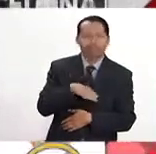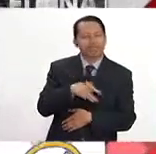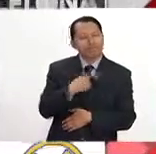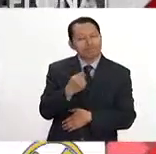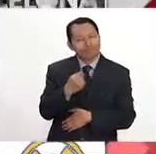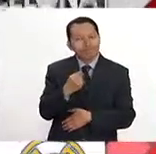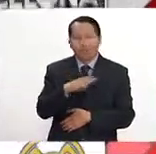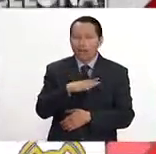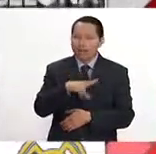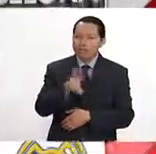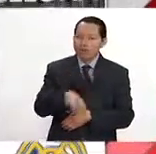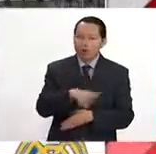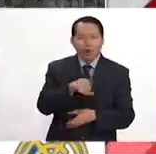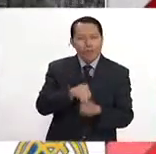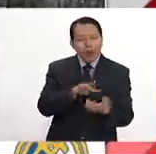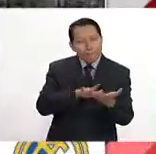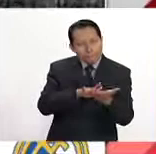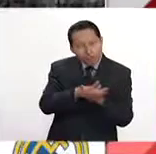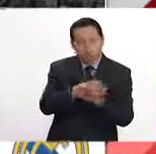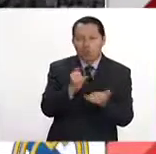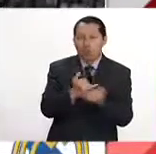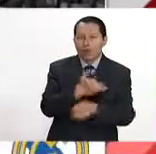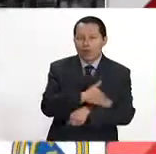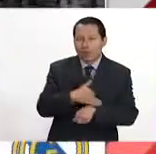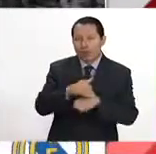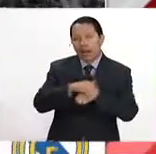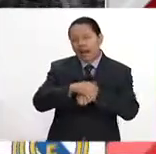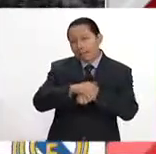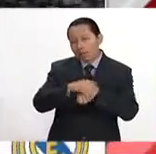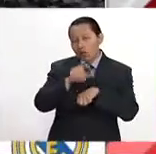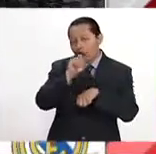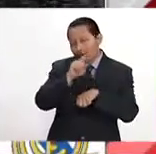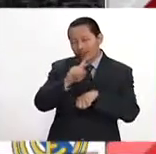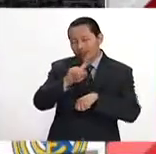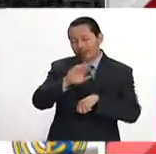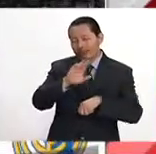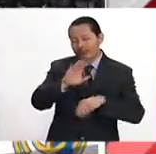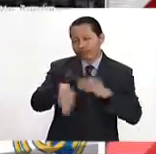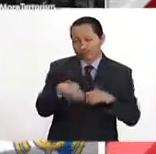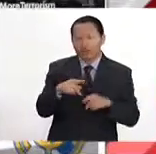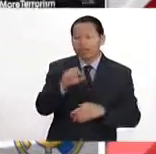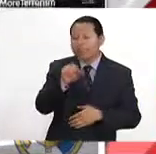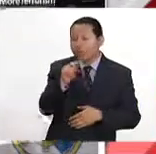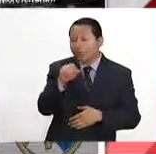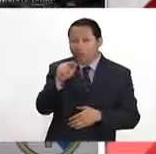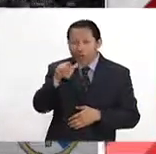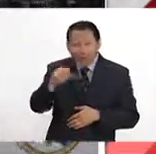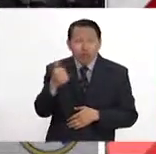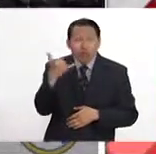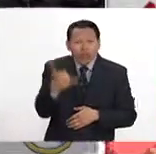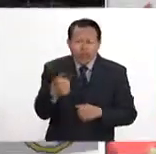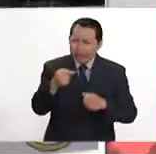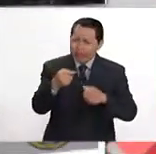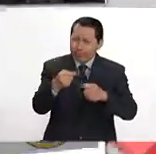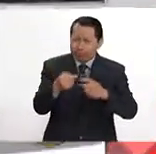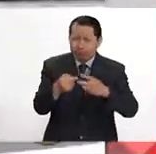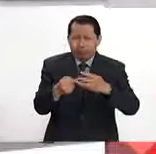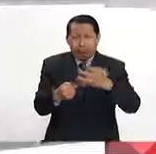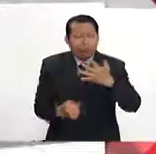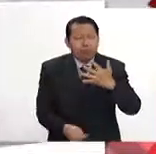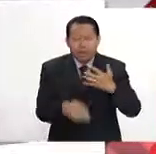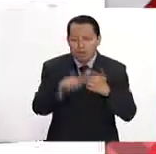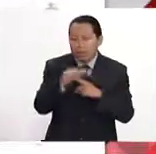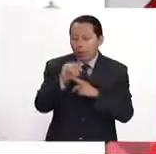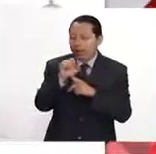de Barcelona, todo mi apoyo y solidaridad a la familia y amigos de las víctimas. Sergio Ramos, y así nos podemos seguir sumando, Marco